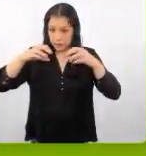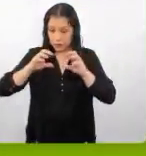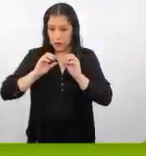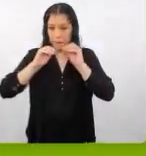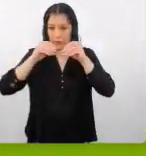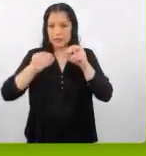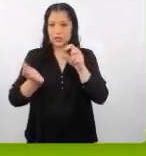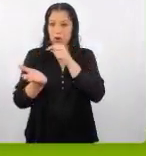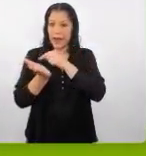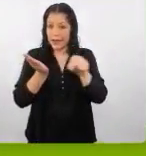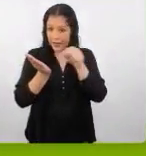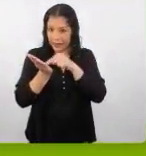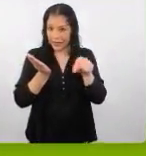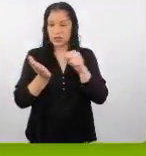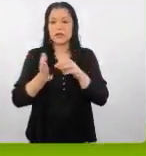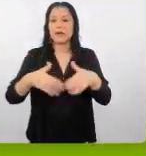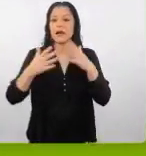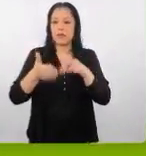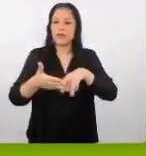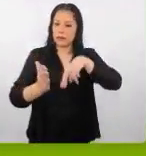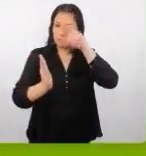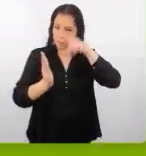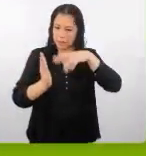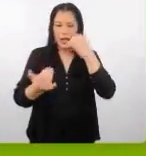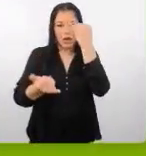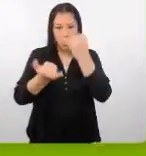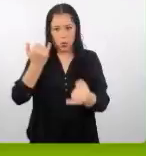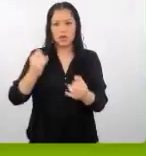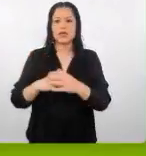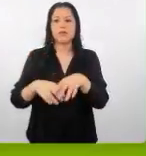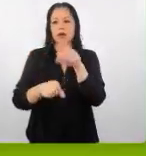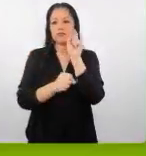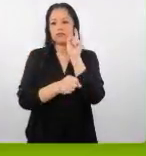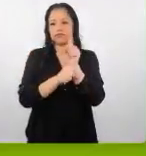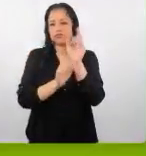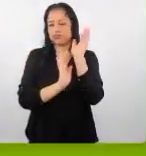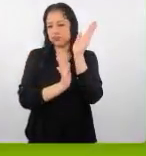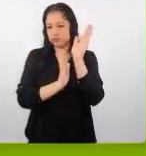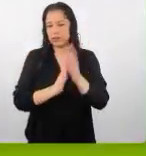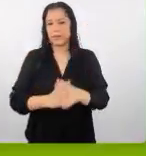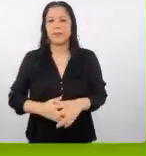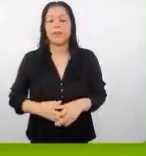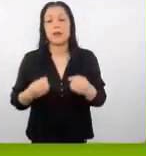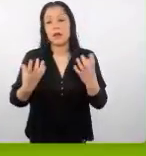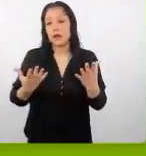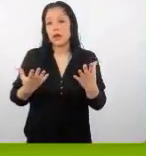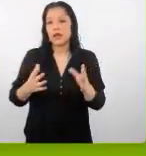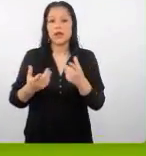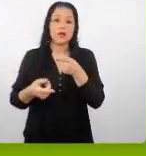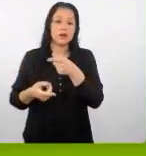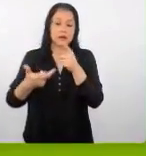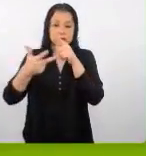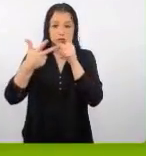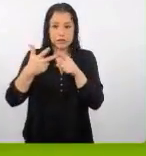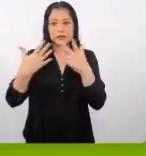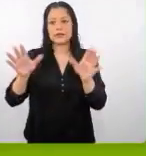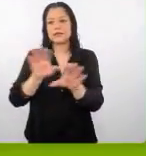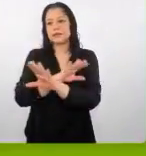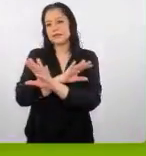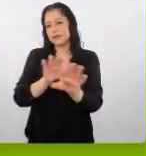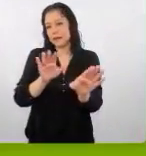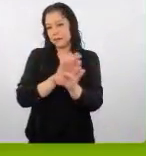donde van a poder inscribirse a la última capacitación y con ello estaremos terminando